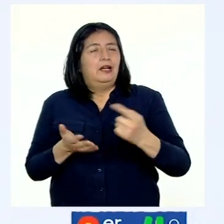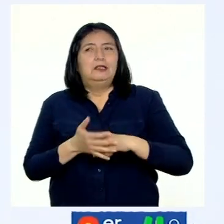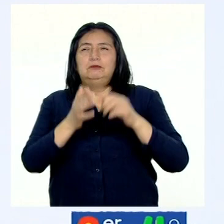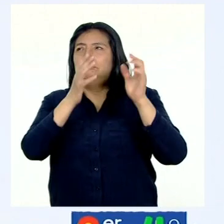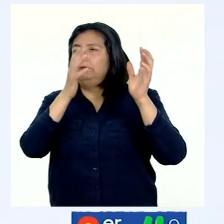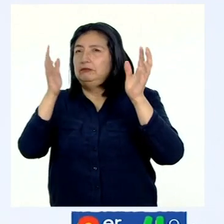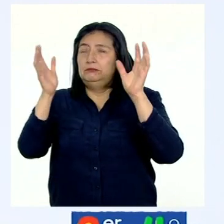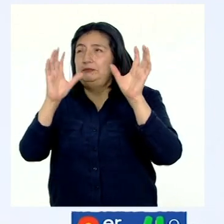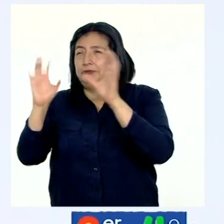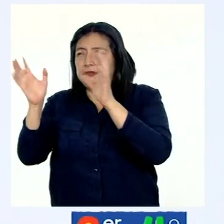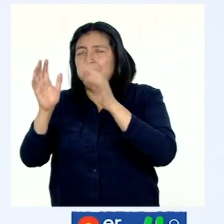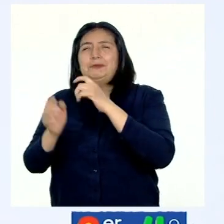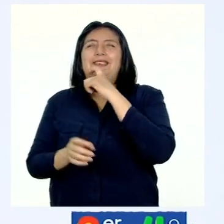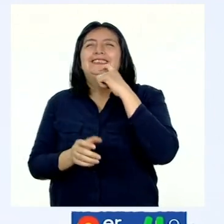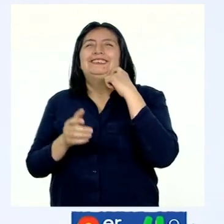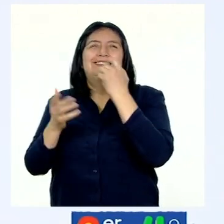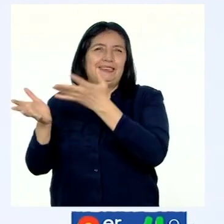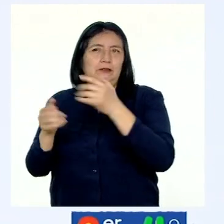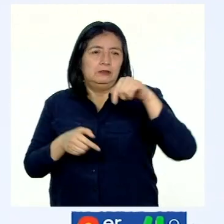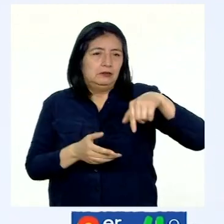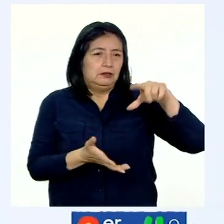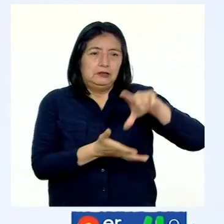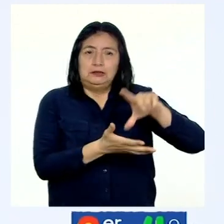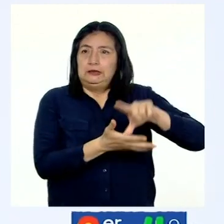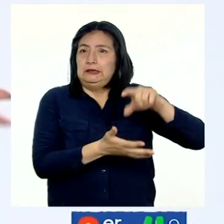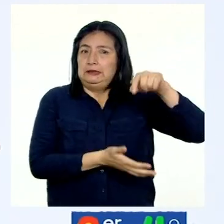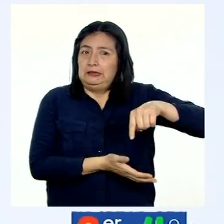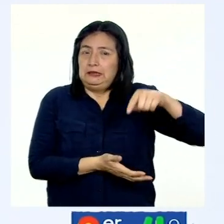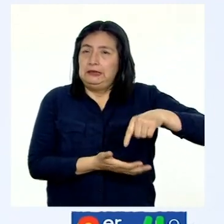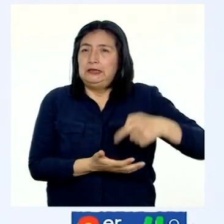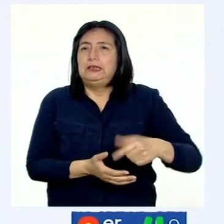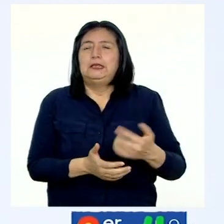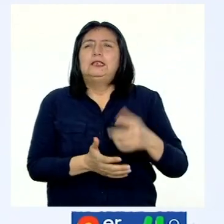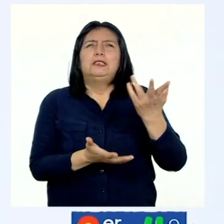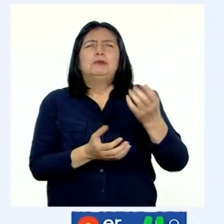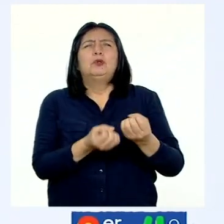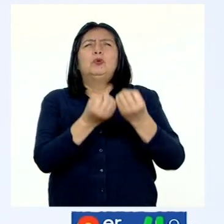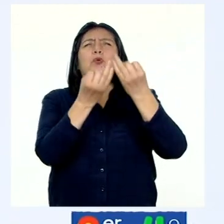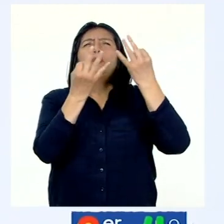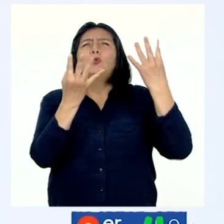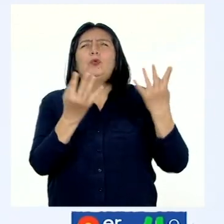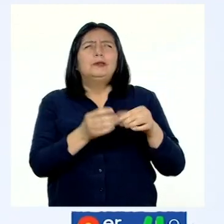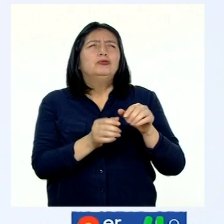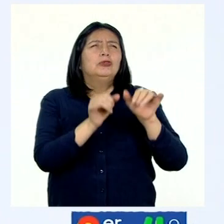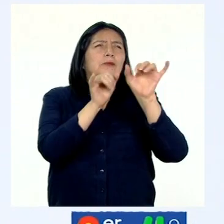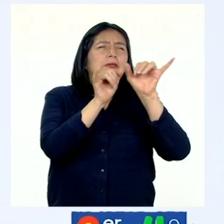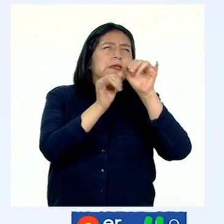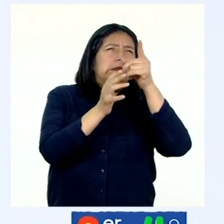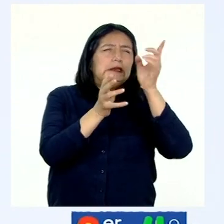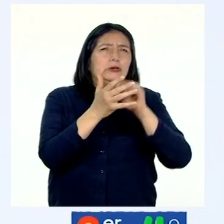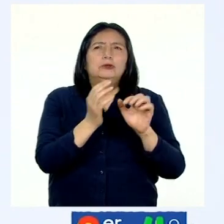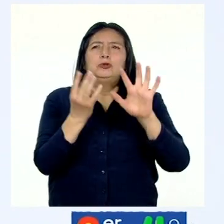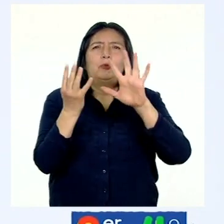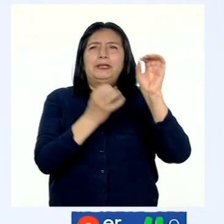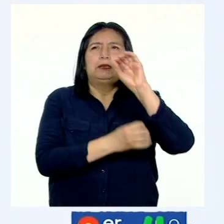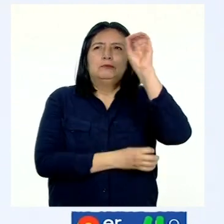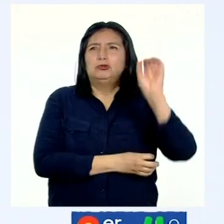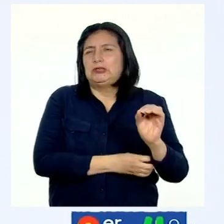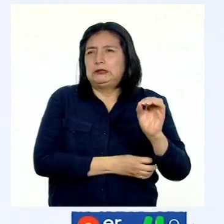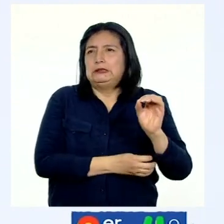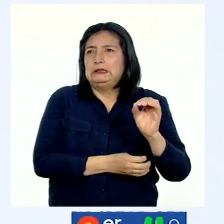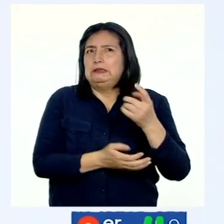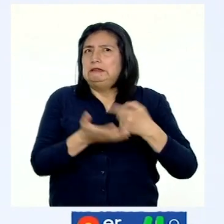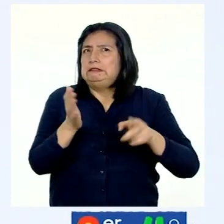su clima es seco. En Lima, por otro lado, el promedio que arroja el higrómetro es de 90%.